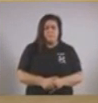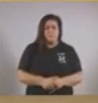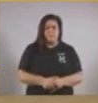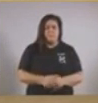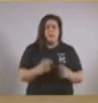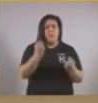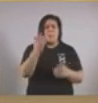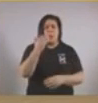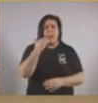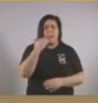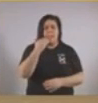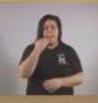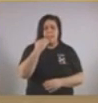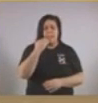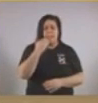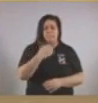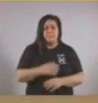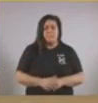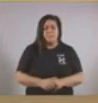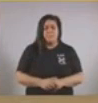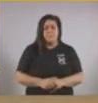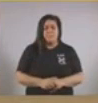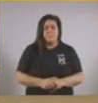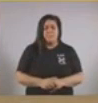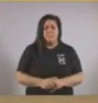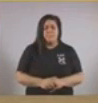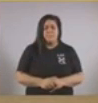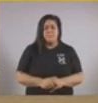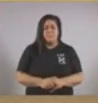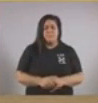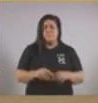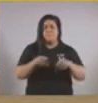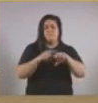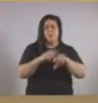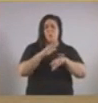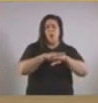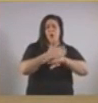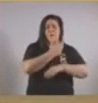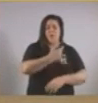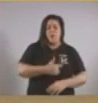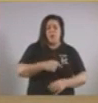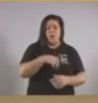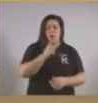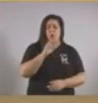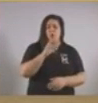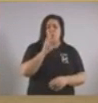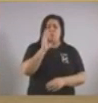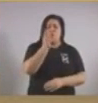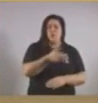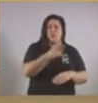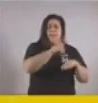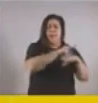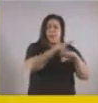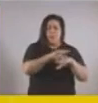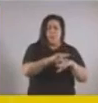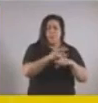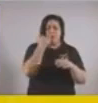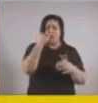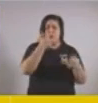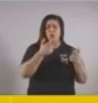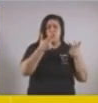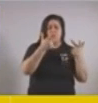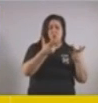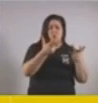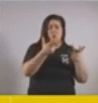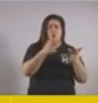Buenas tardes. Bueno, ya el Jefe de Gobierno comentó recién los porcentajes de ocupación, de manera que tanto el sector